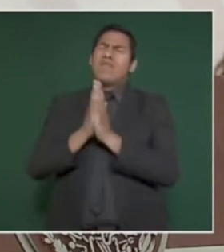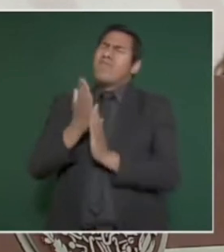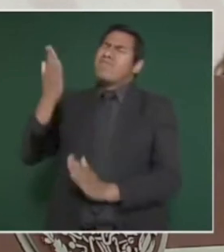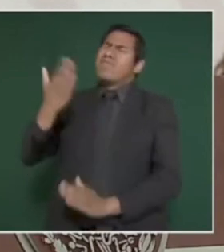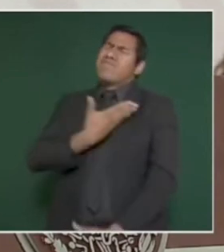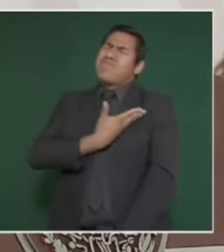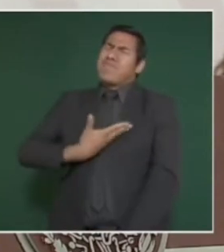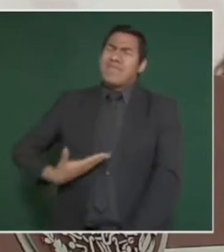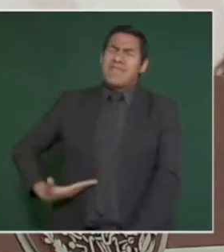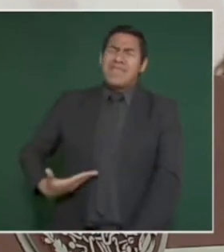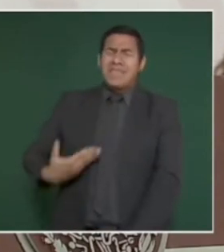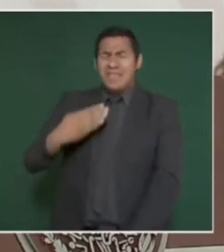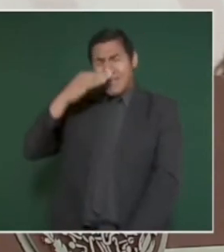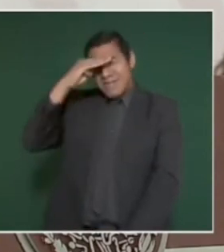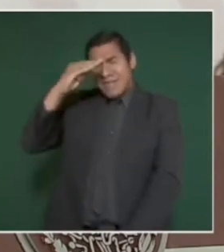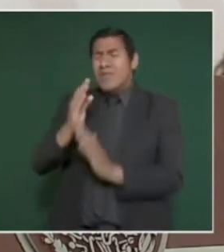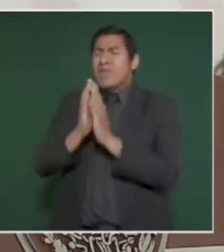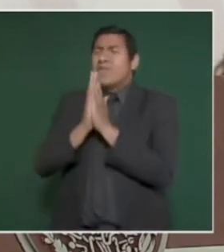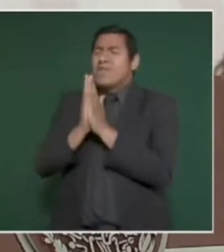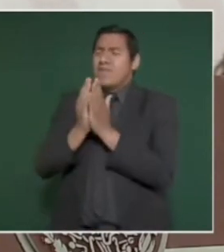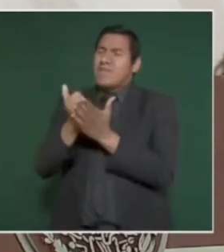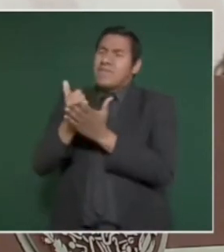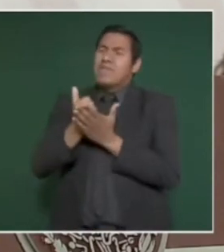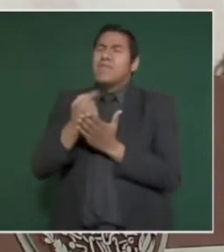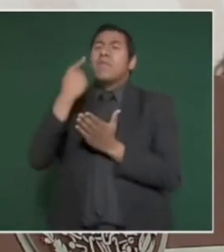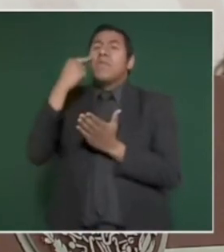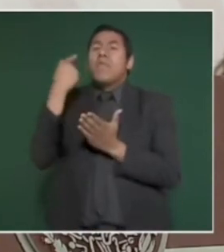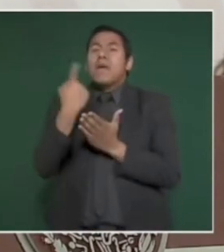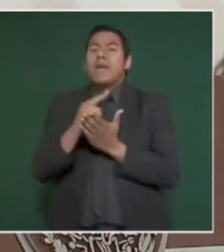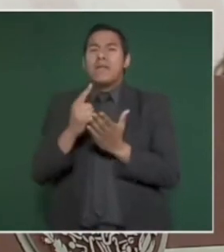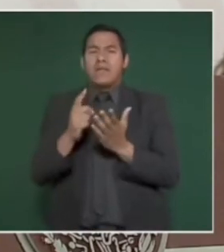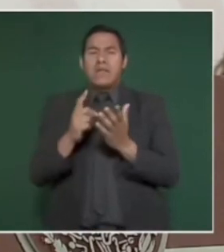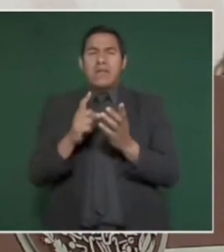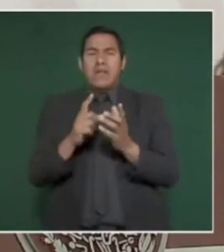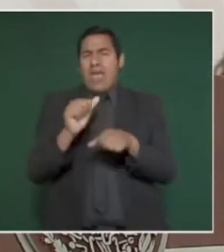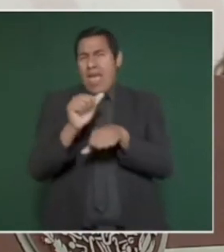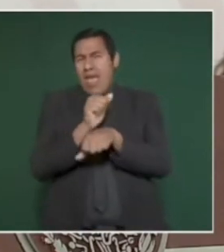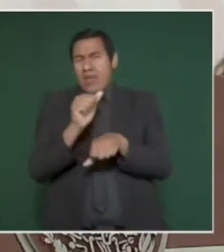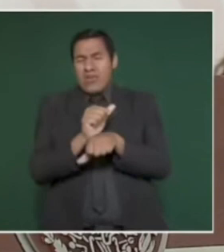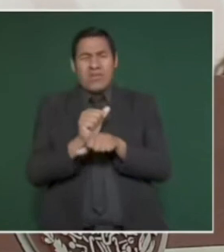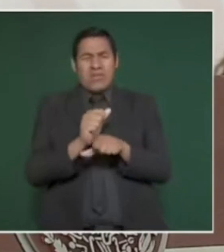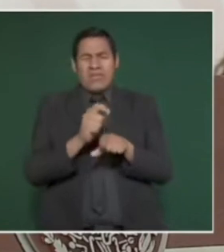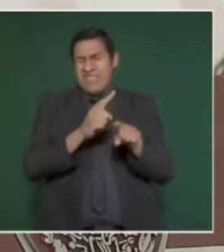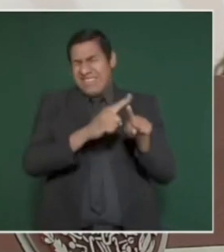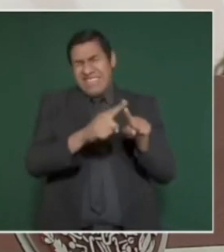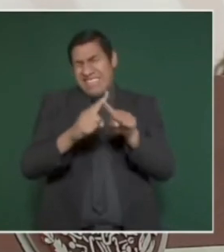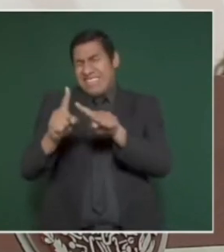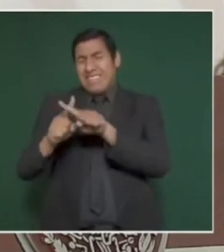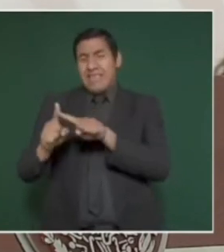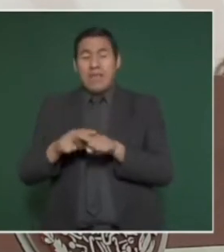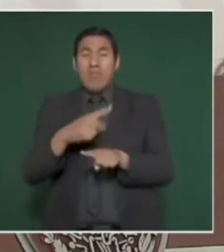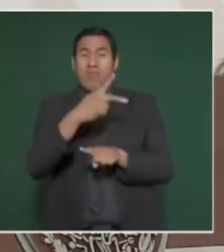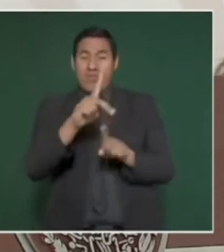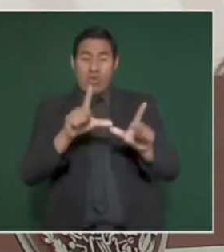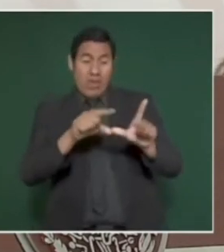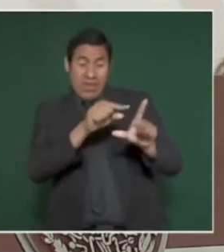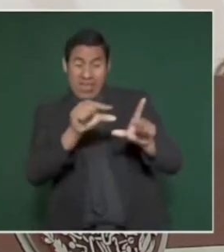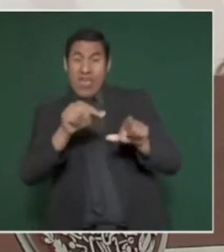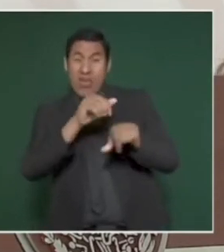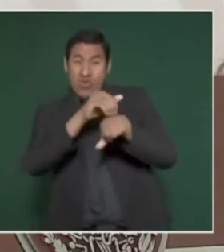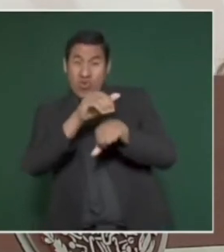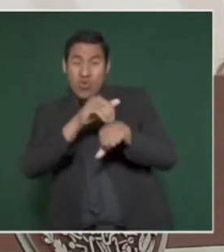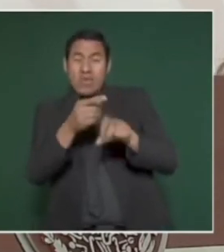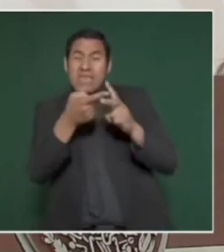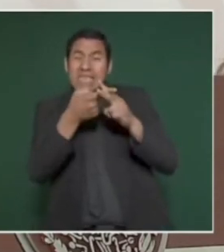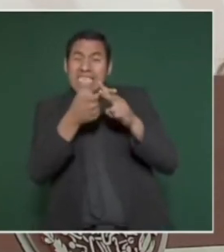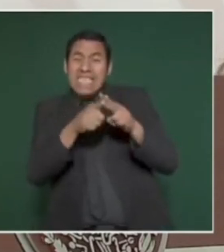presidente la regularización de diversas unidades con número de serie que inician